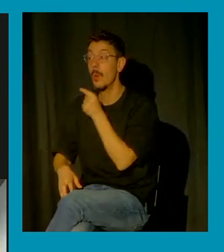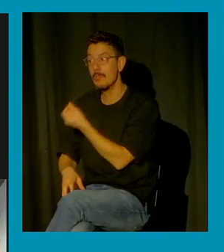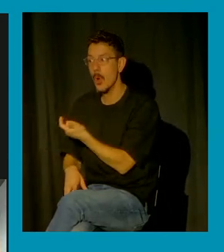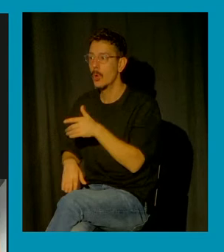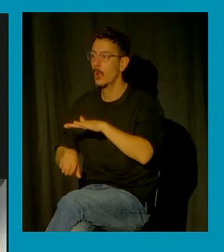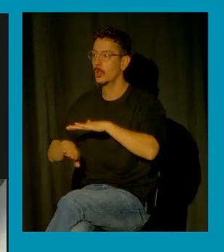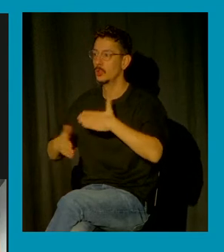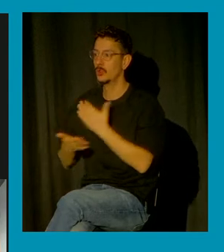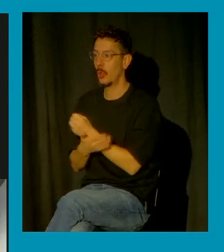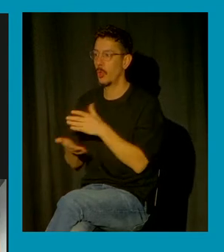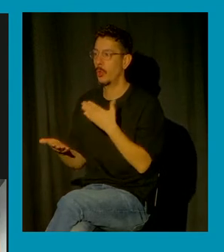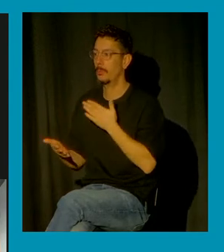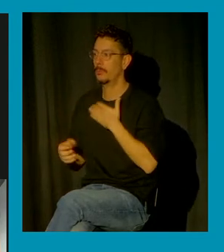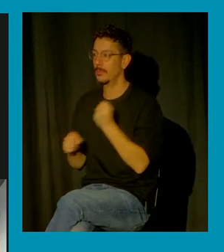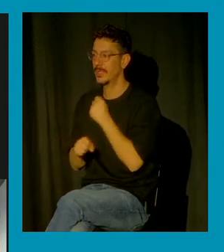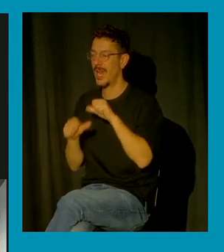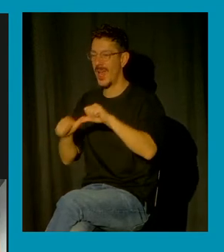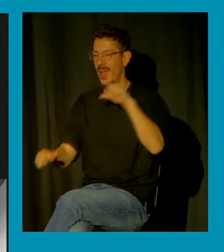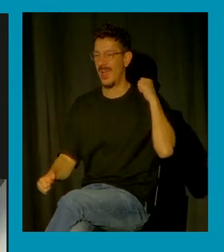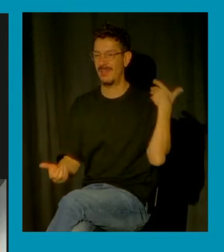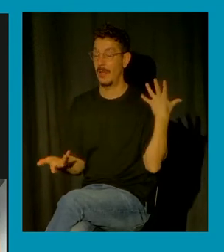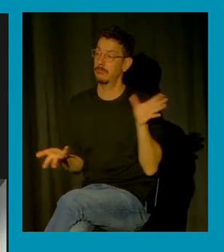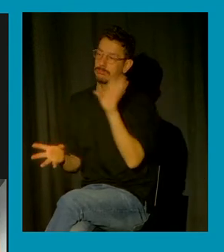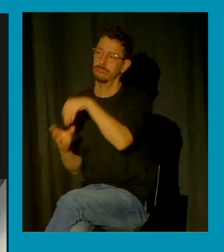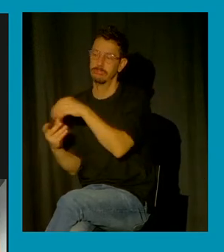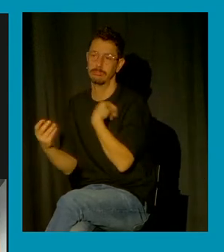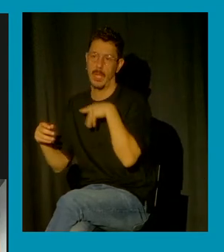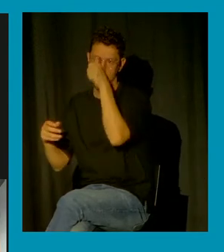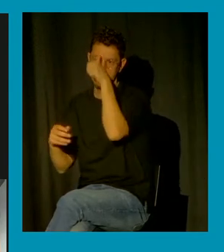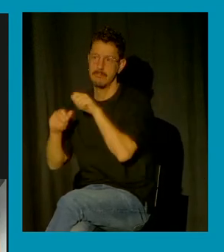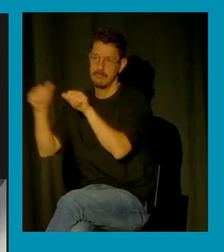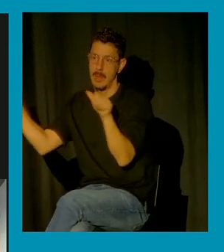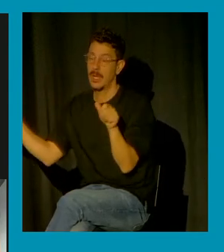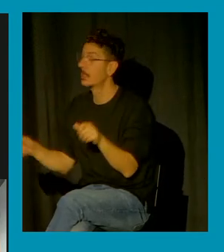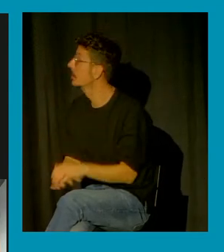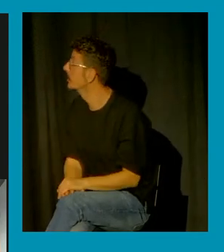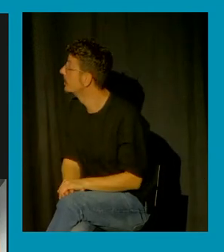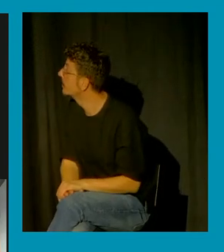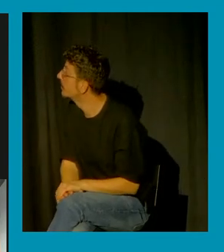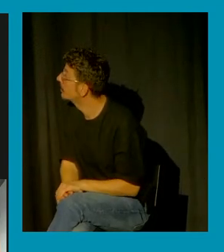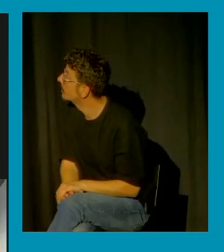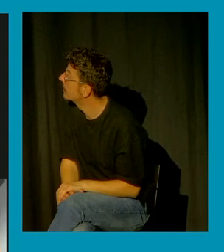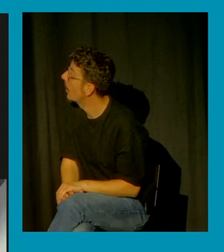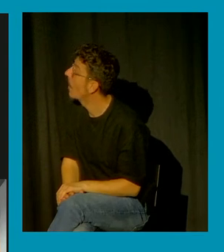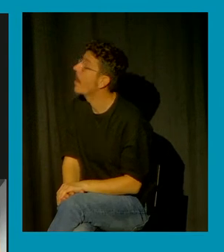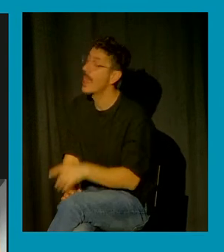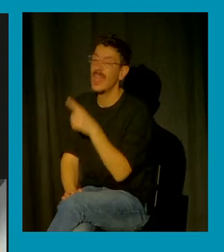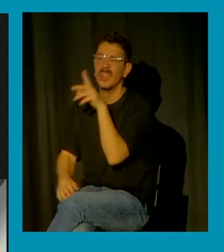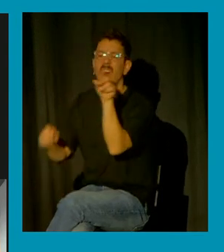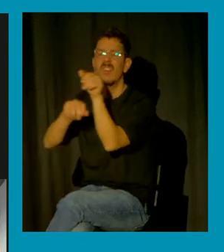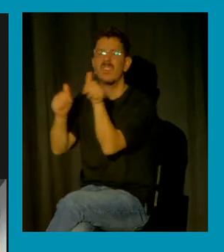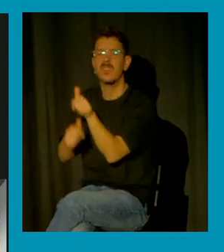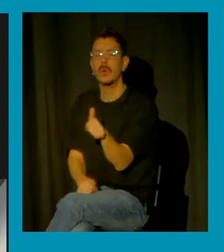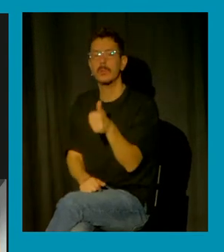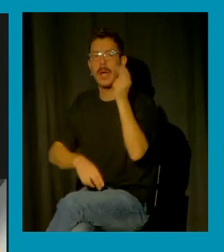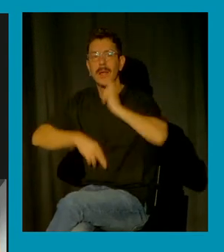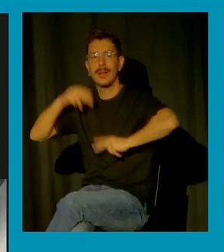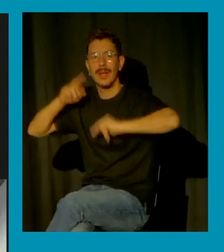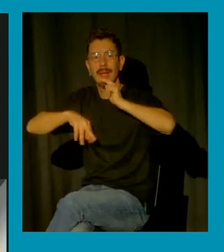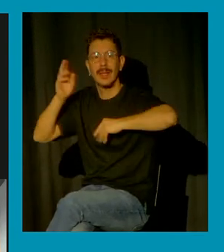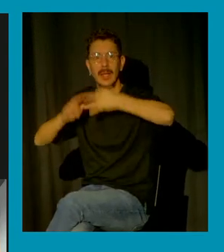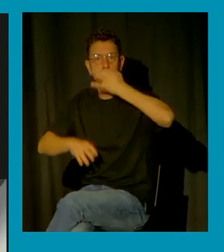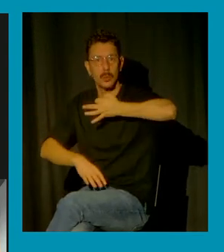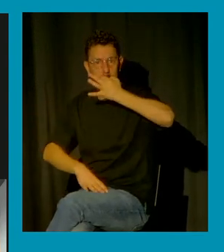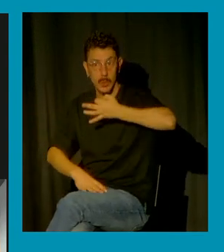y que tienen que ver con distintos contextos pero con distintas formas de construir narrativas y de construir relatos sobre el peligro